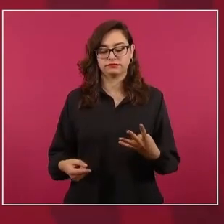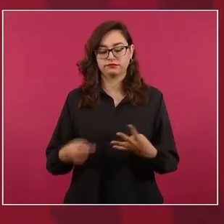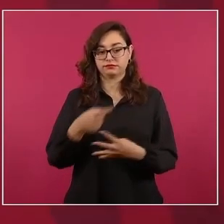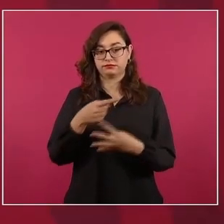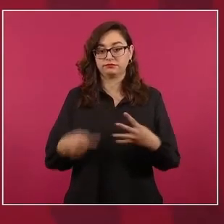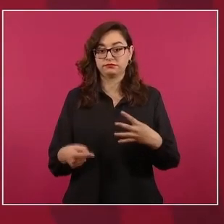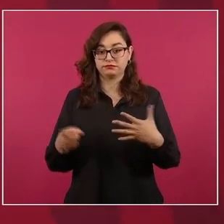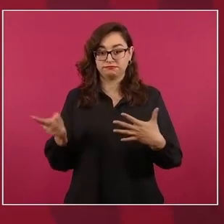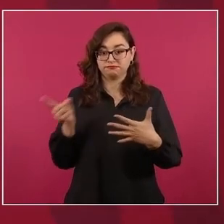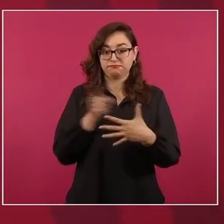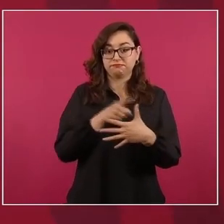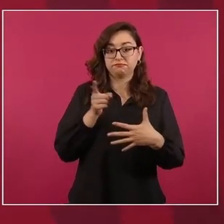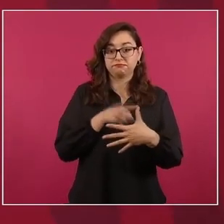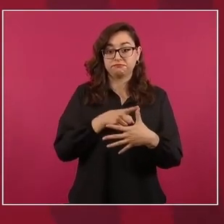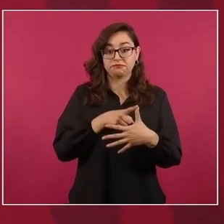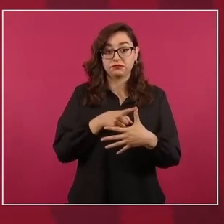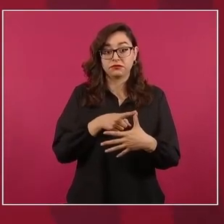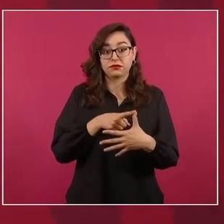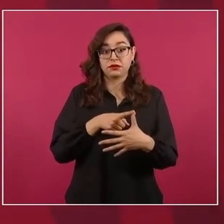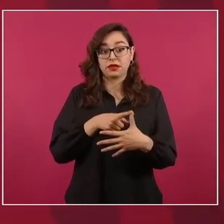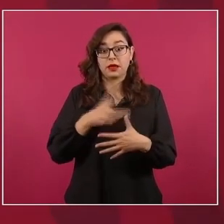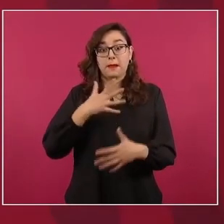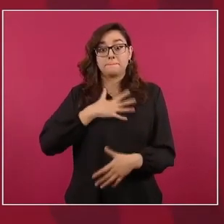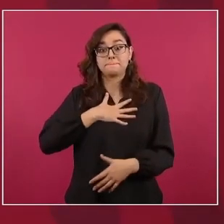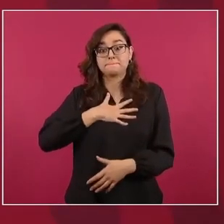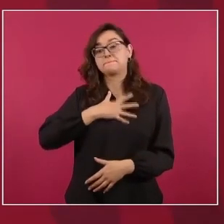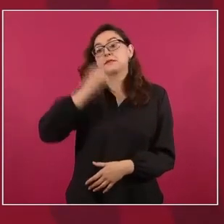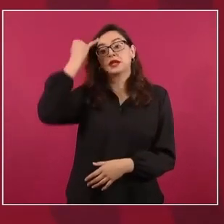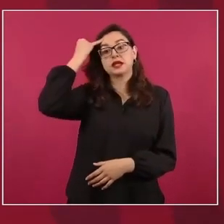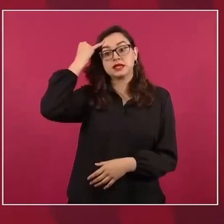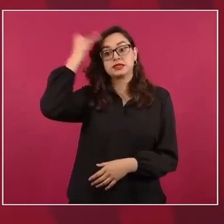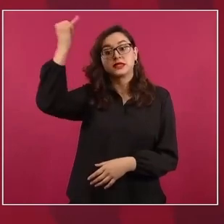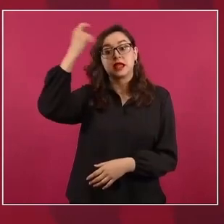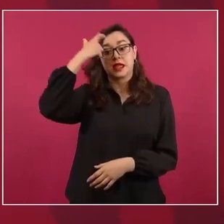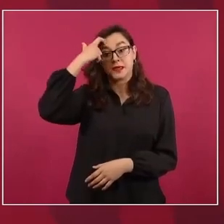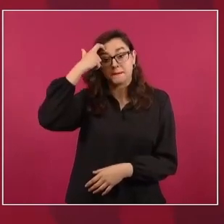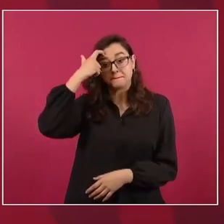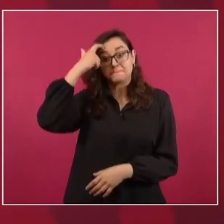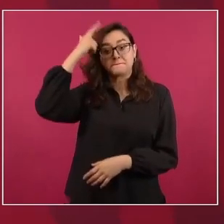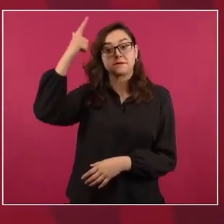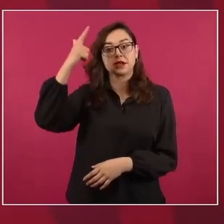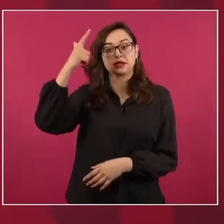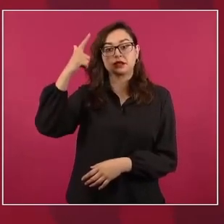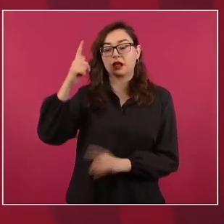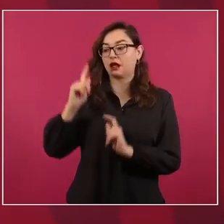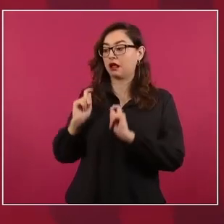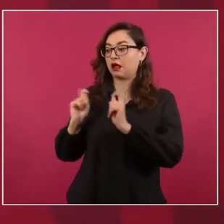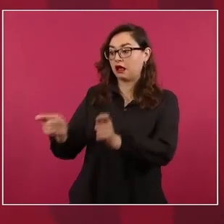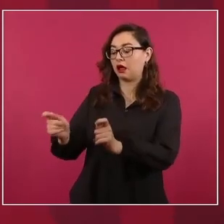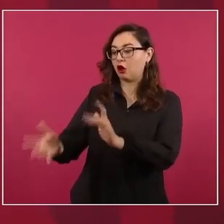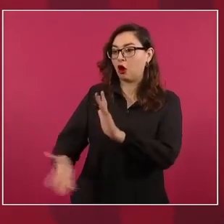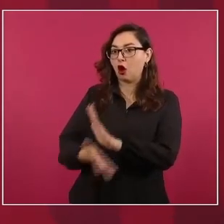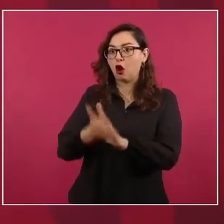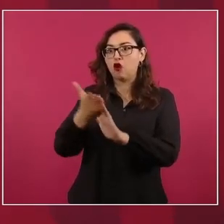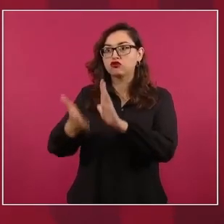el que nos ayudaran a la construcción de obras,